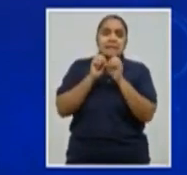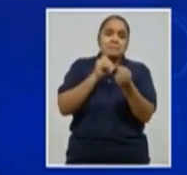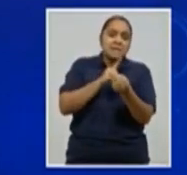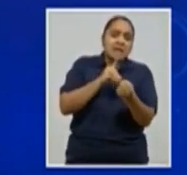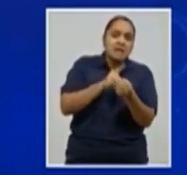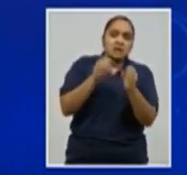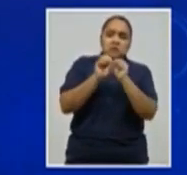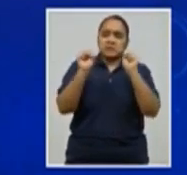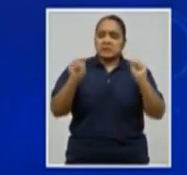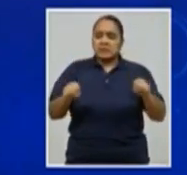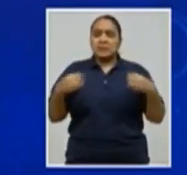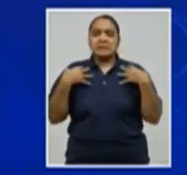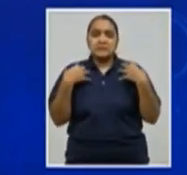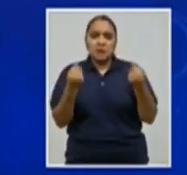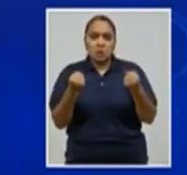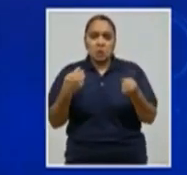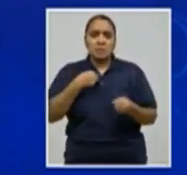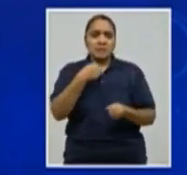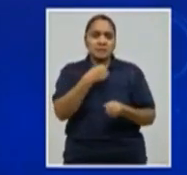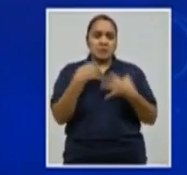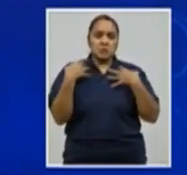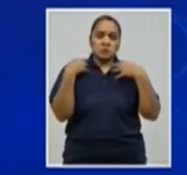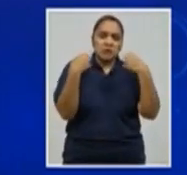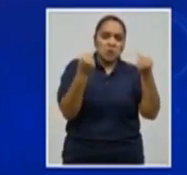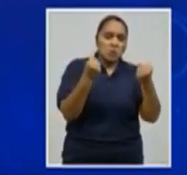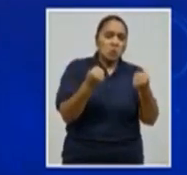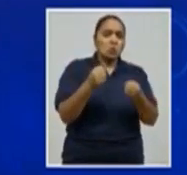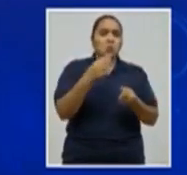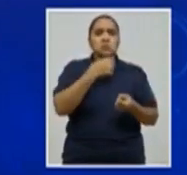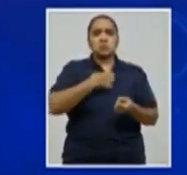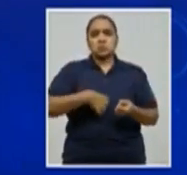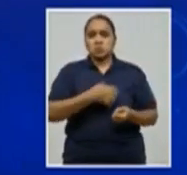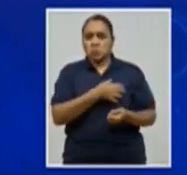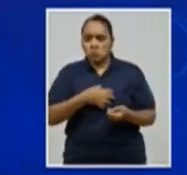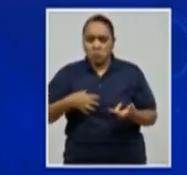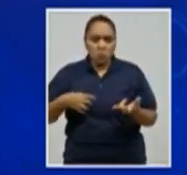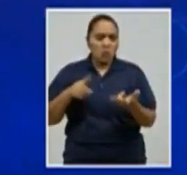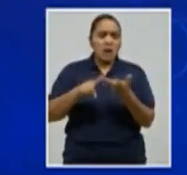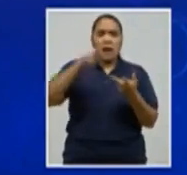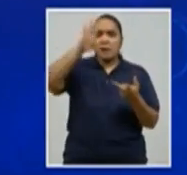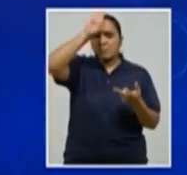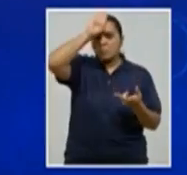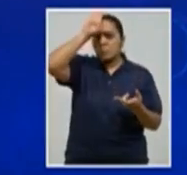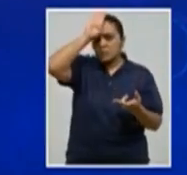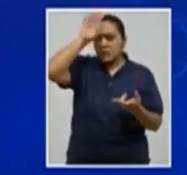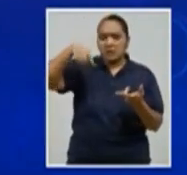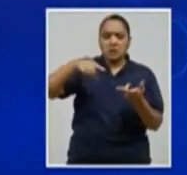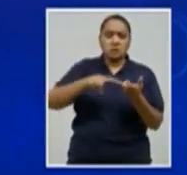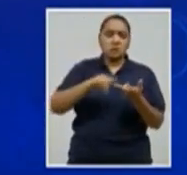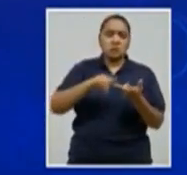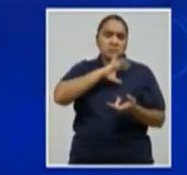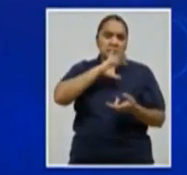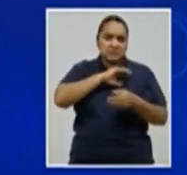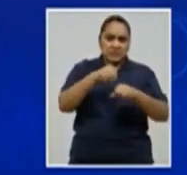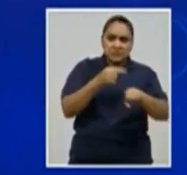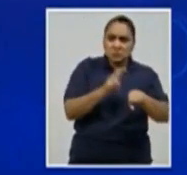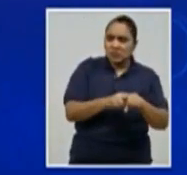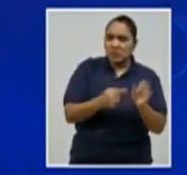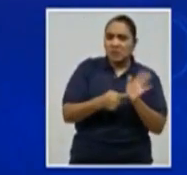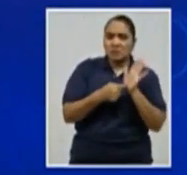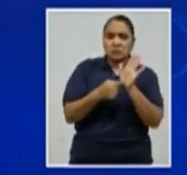porque forman parte de los equipos de socorro y de auxilio, o porque están trabajando en todo el sistema